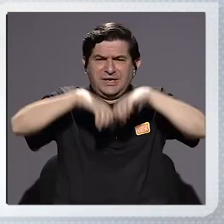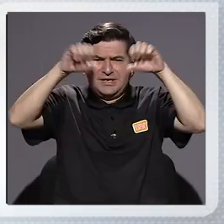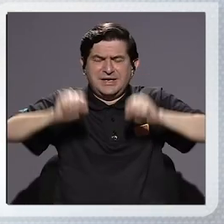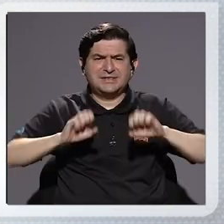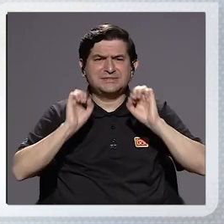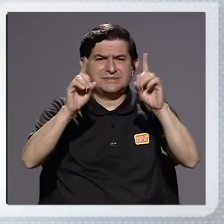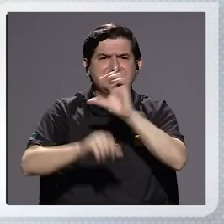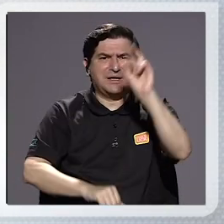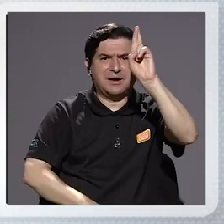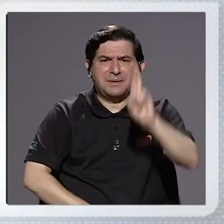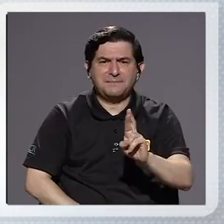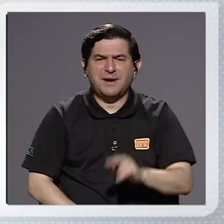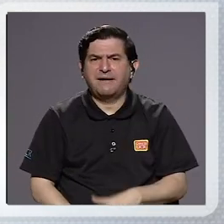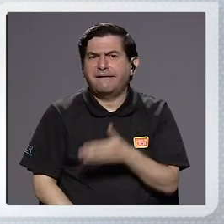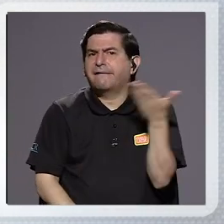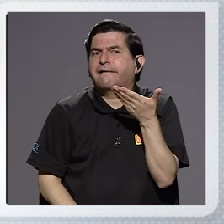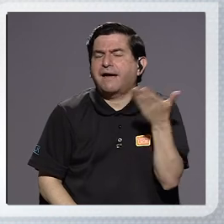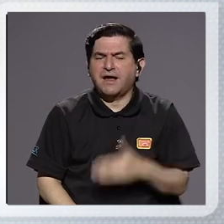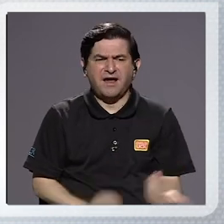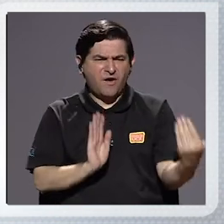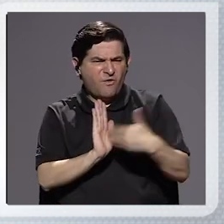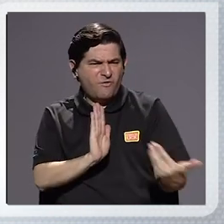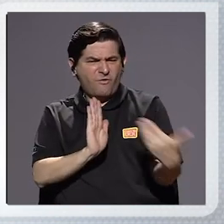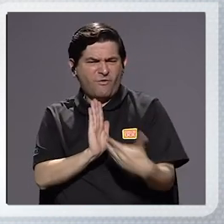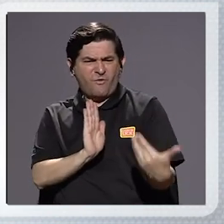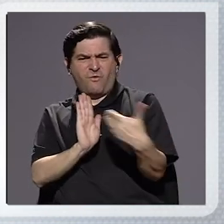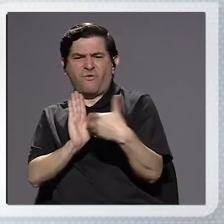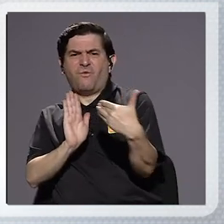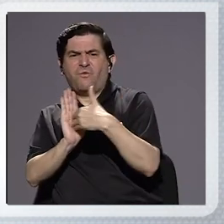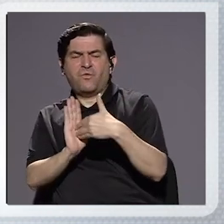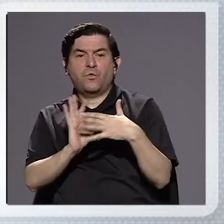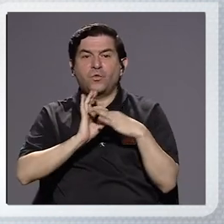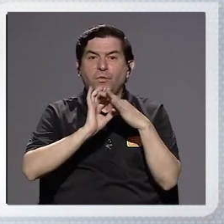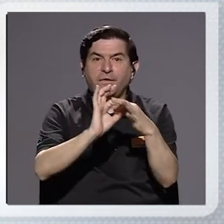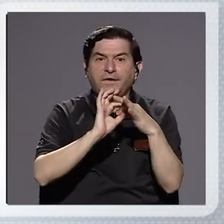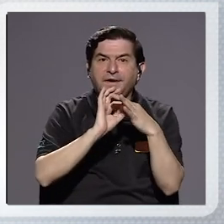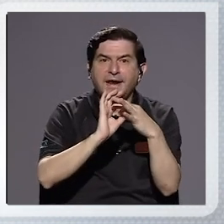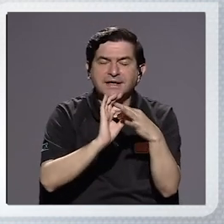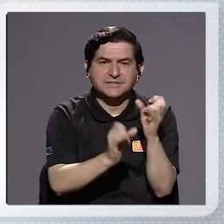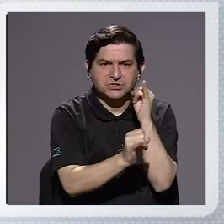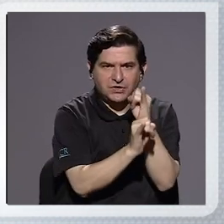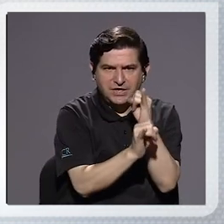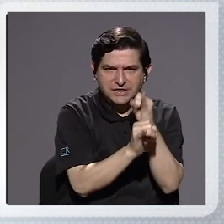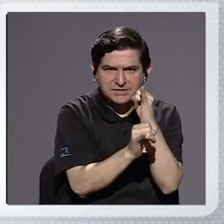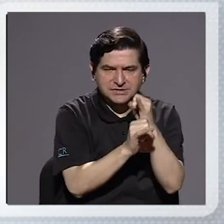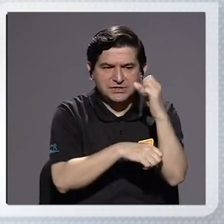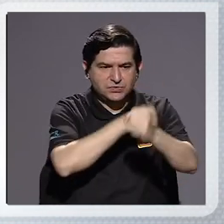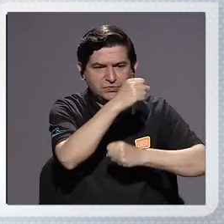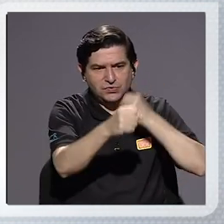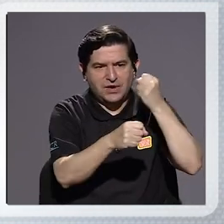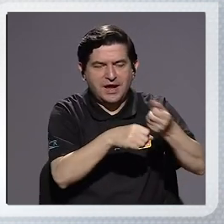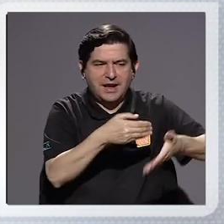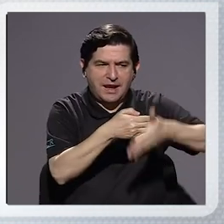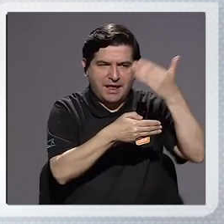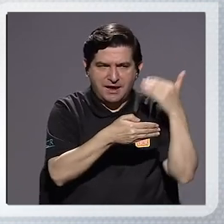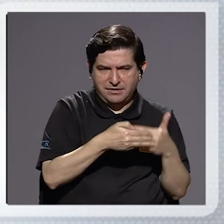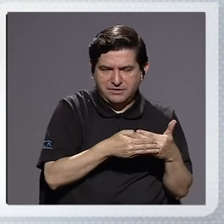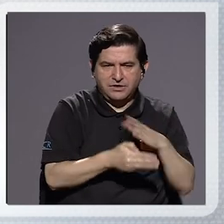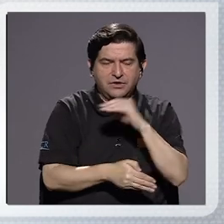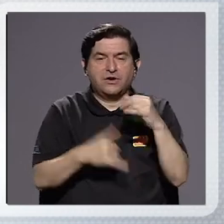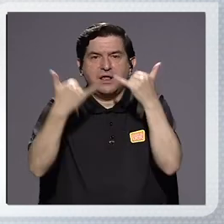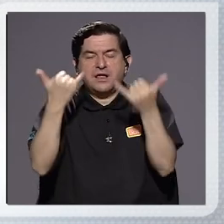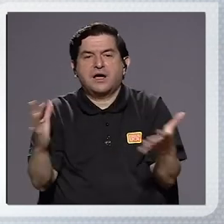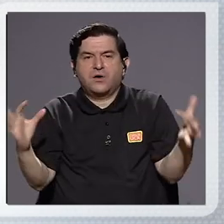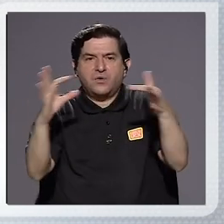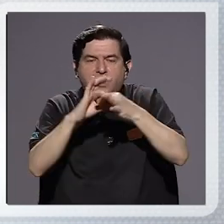costarricense una grave afectación que está relacionada a la institucionalidad del año pasado y ahora más que todo